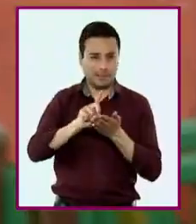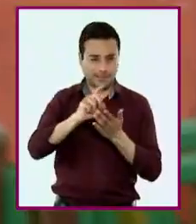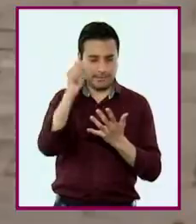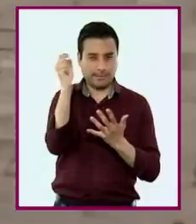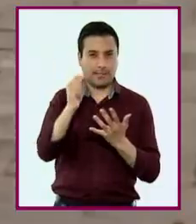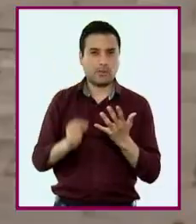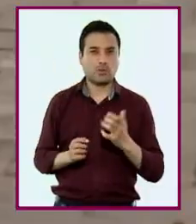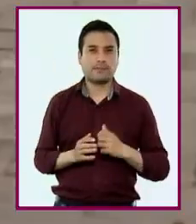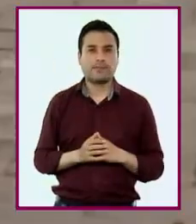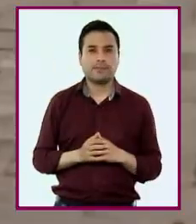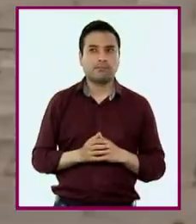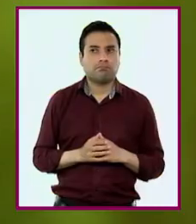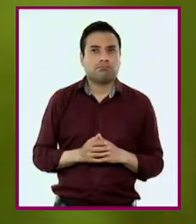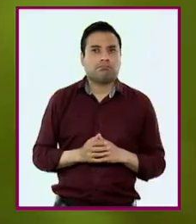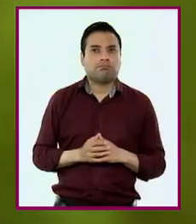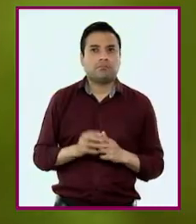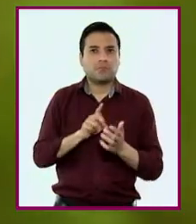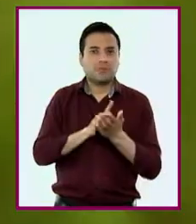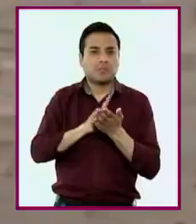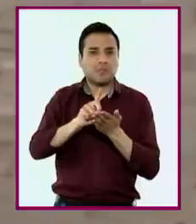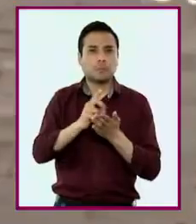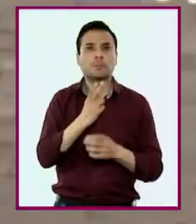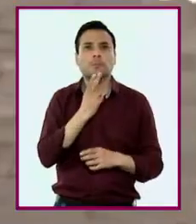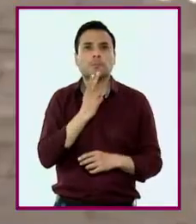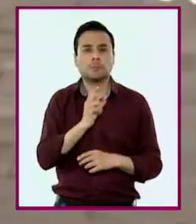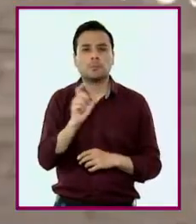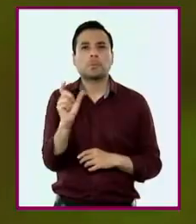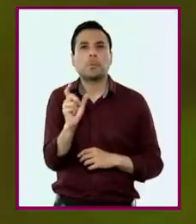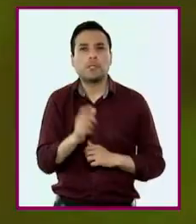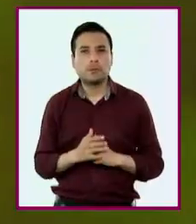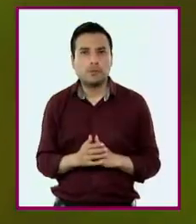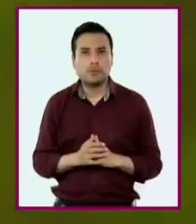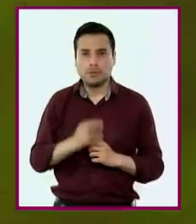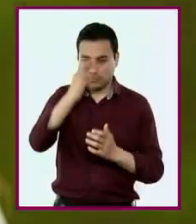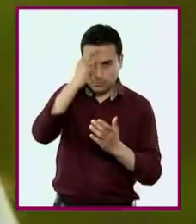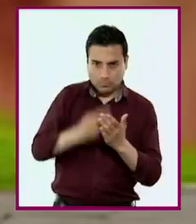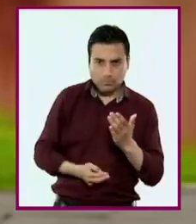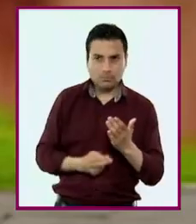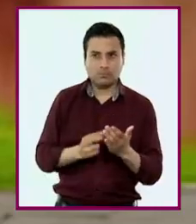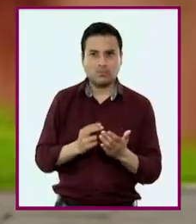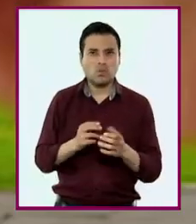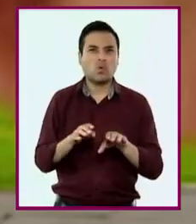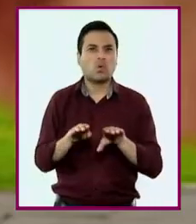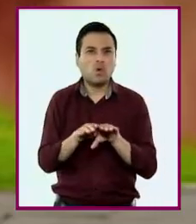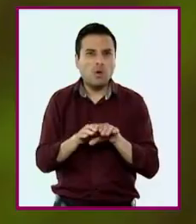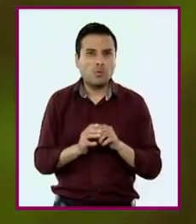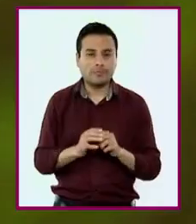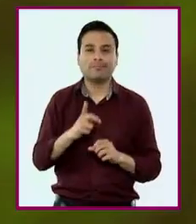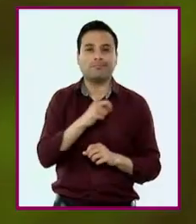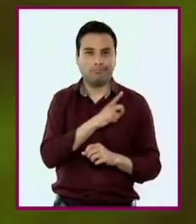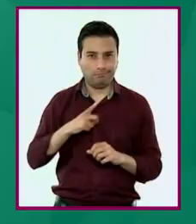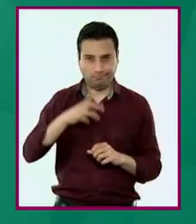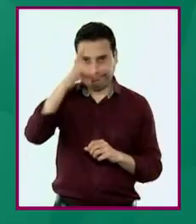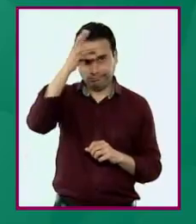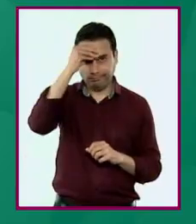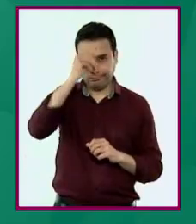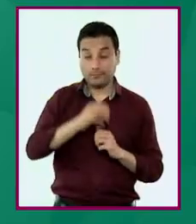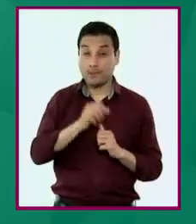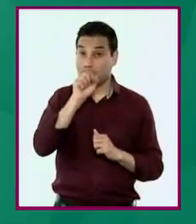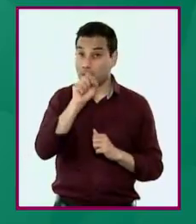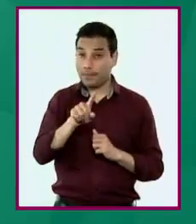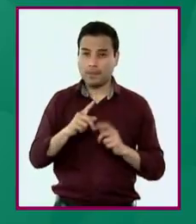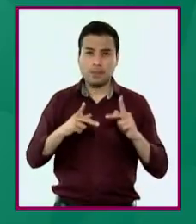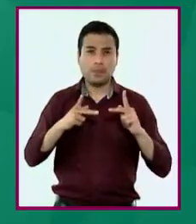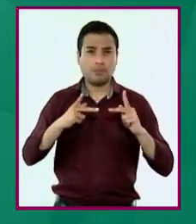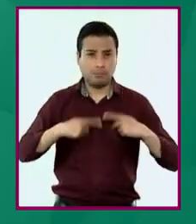analizarán las situaciones en las que ejercen sus derechos y en las que se vulneran. Identificarán